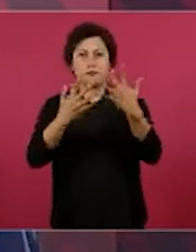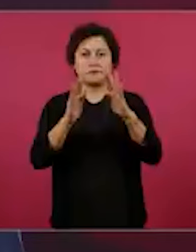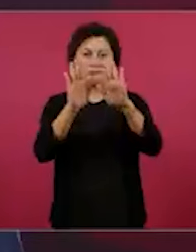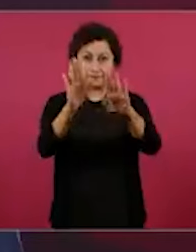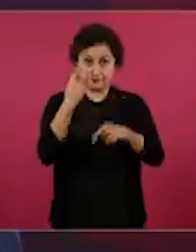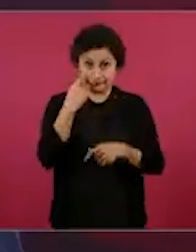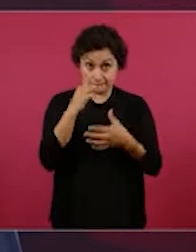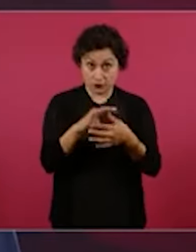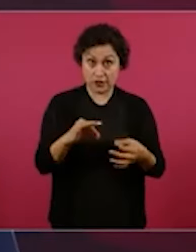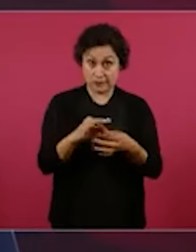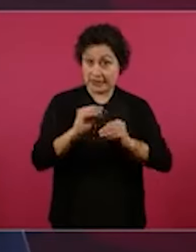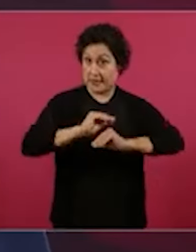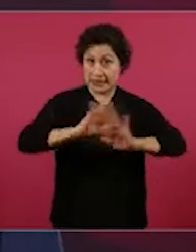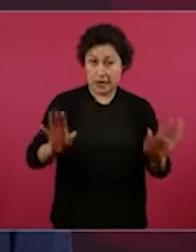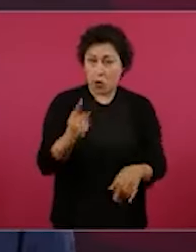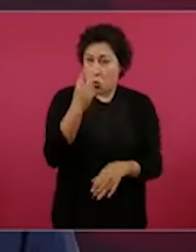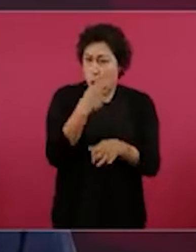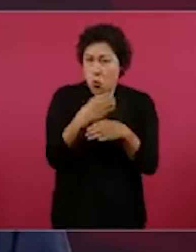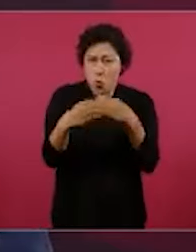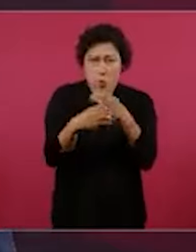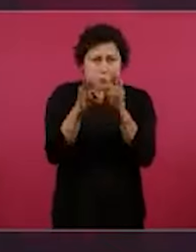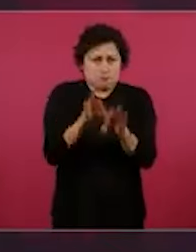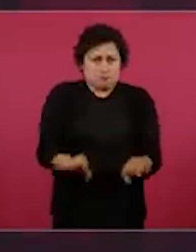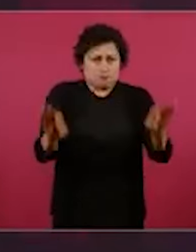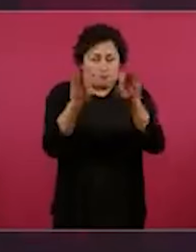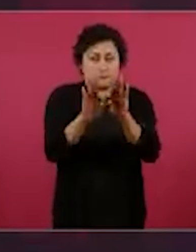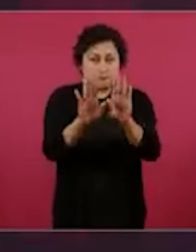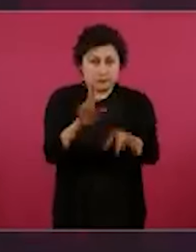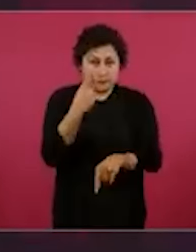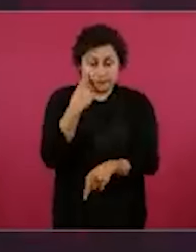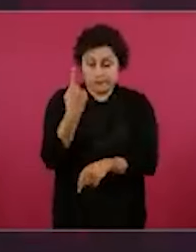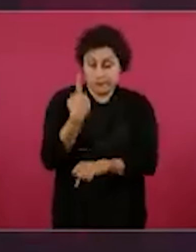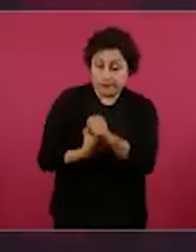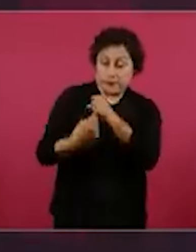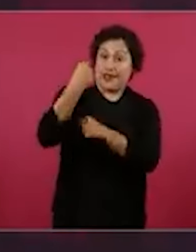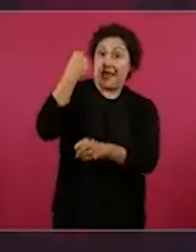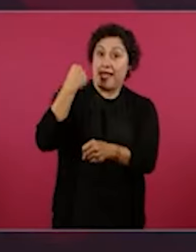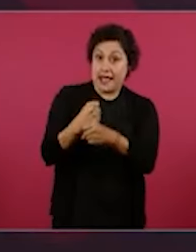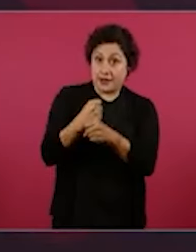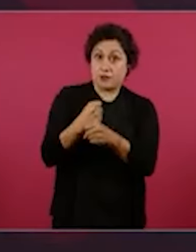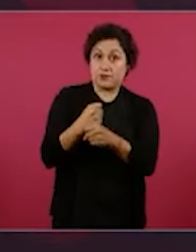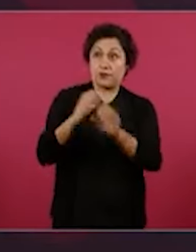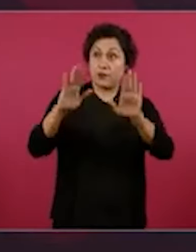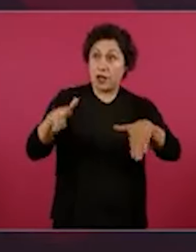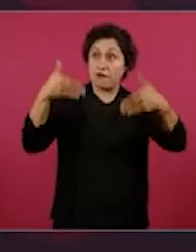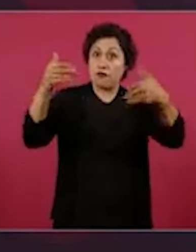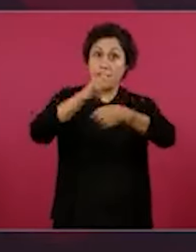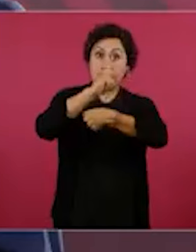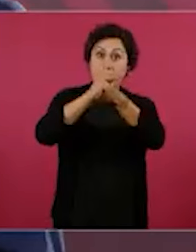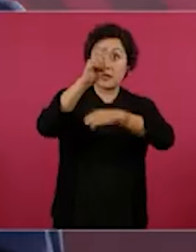El año pasado logramos récord en inversión extranjera,